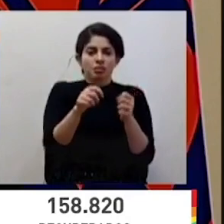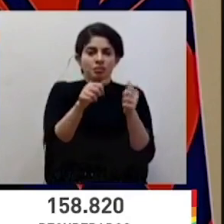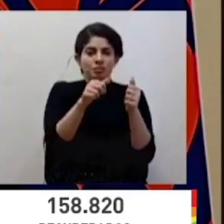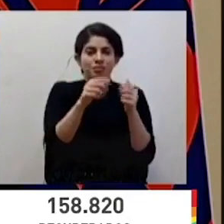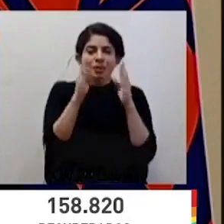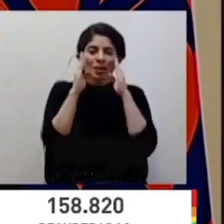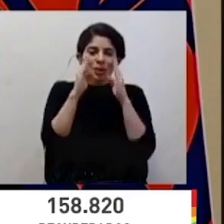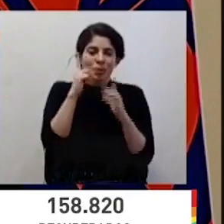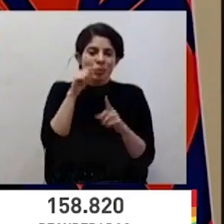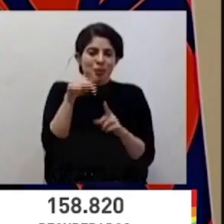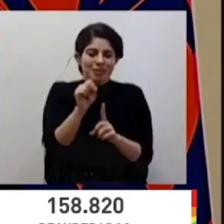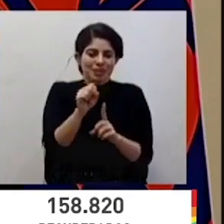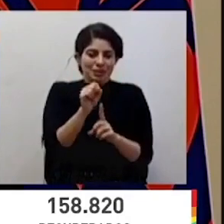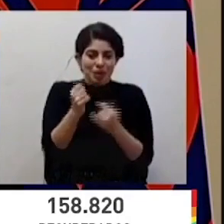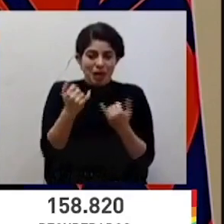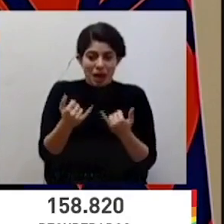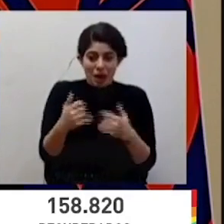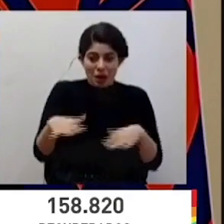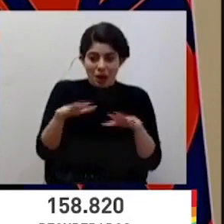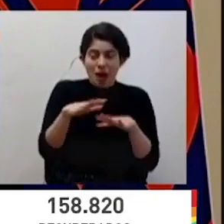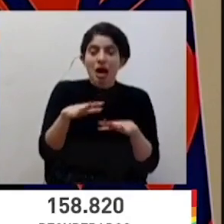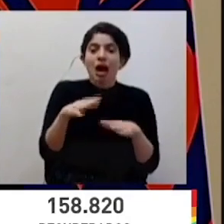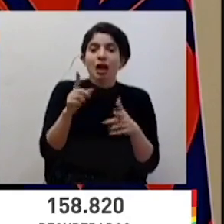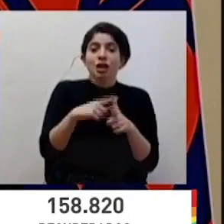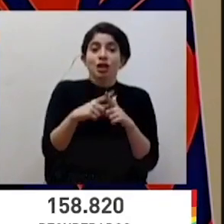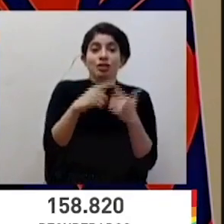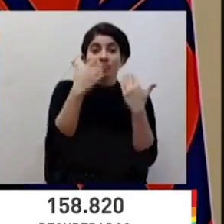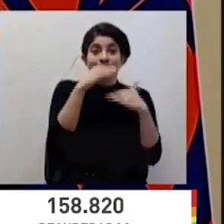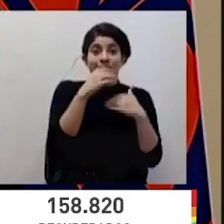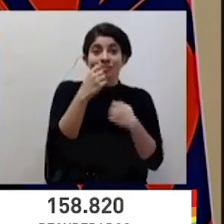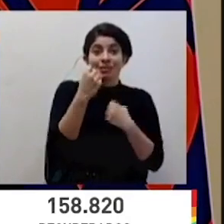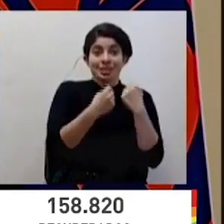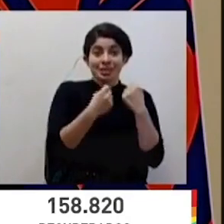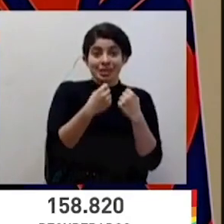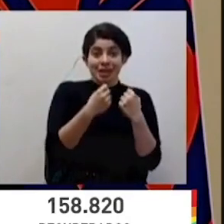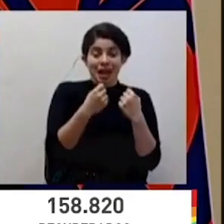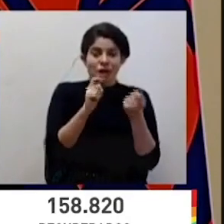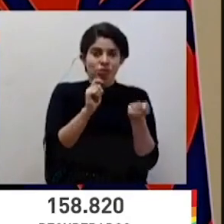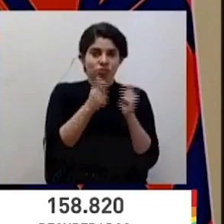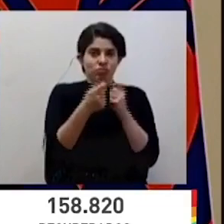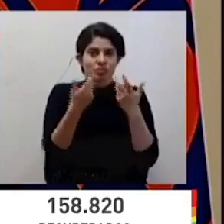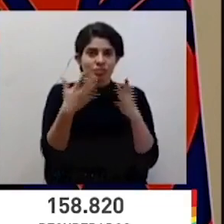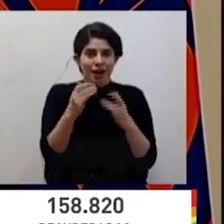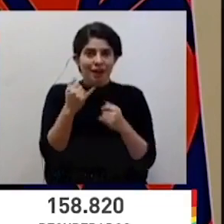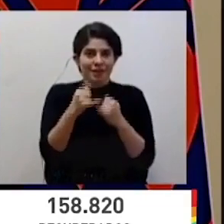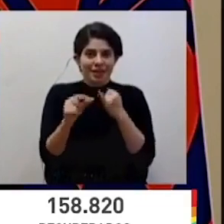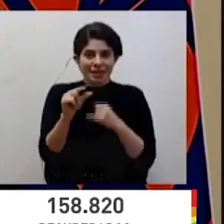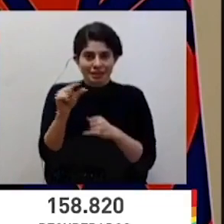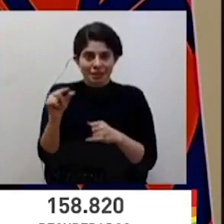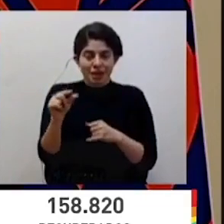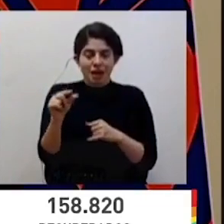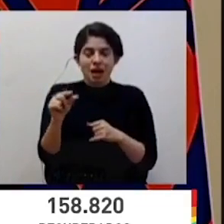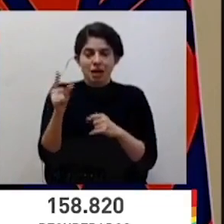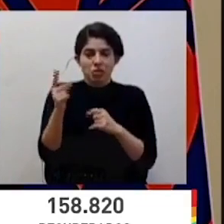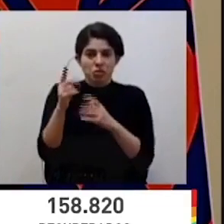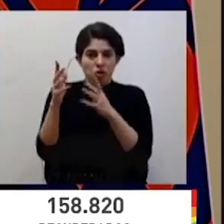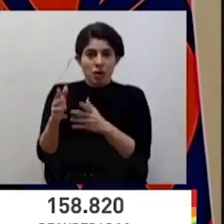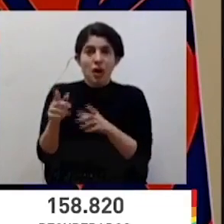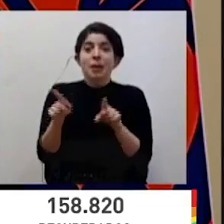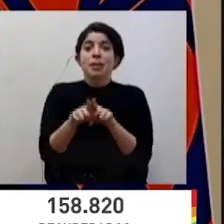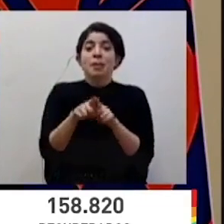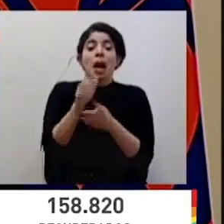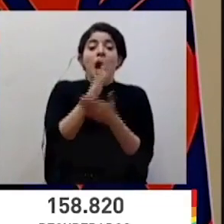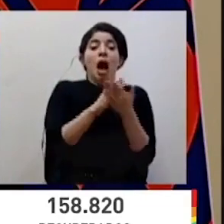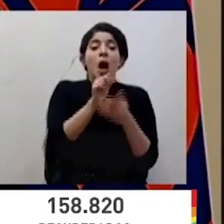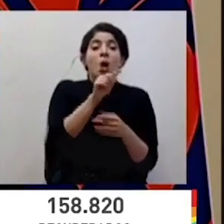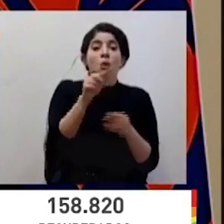atención a este momento que estamos viviendo de la restricción vehicular sanitaria de los fines de semana y también la ampliación de aforo de